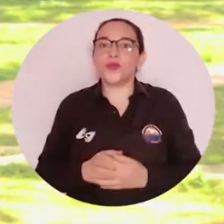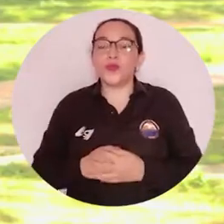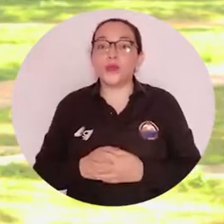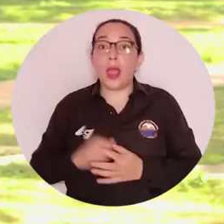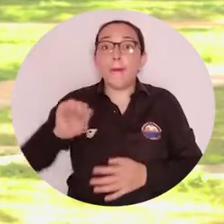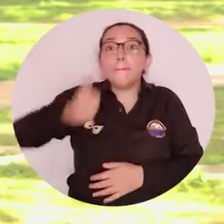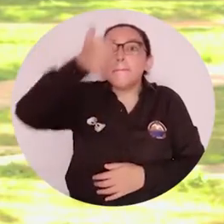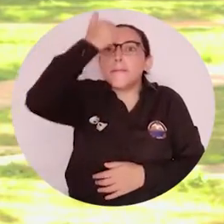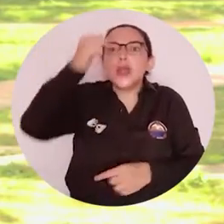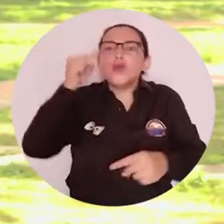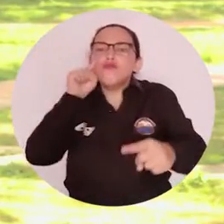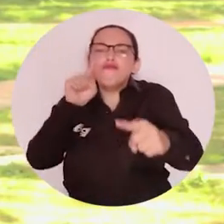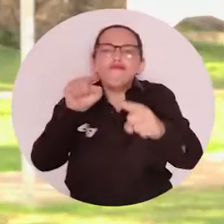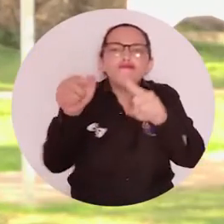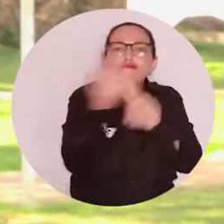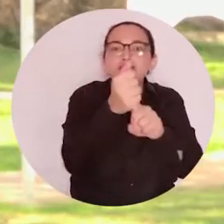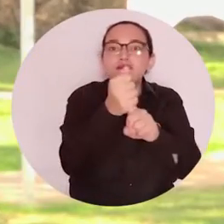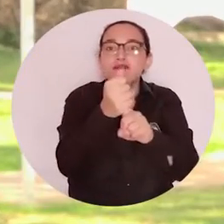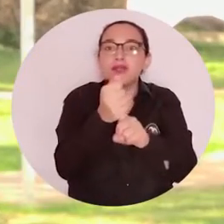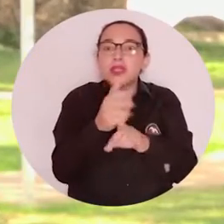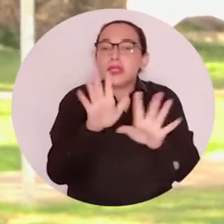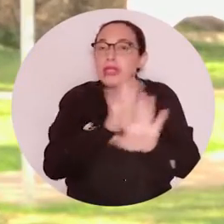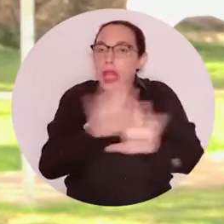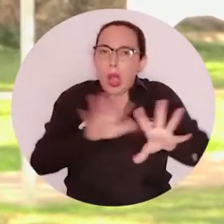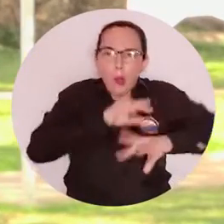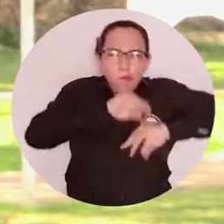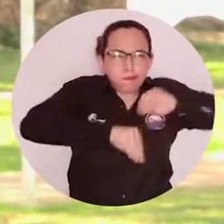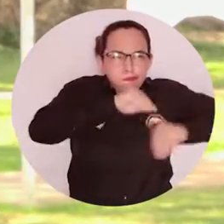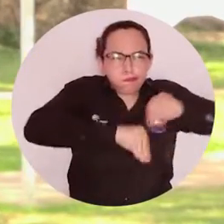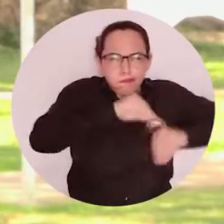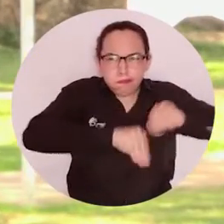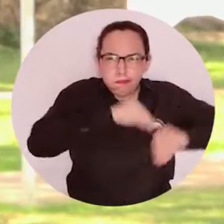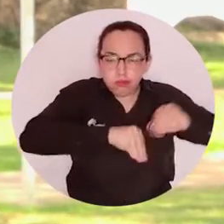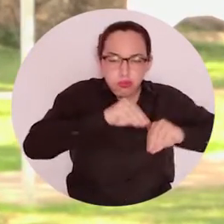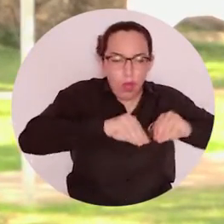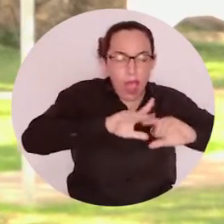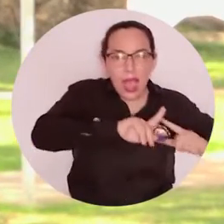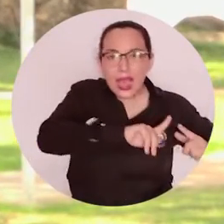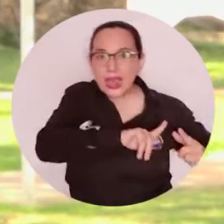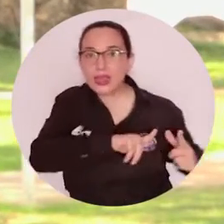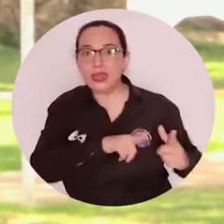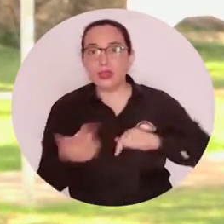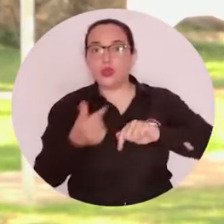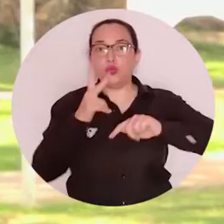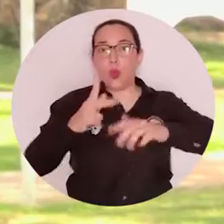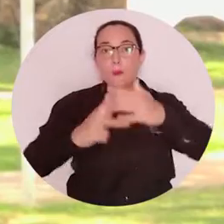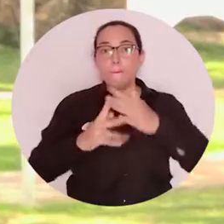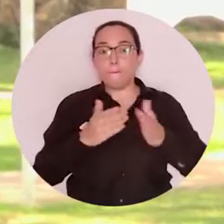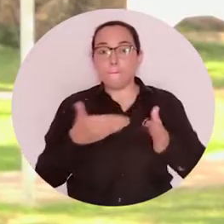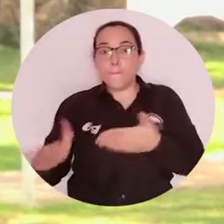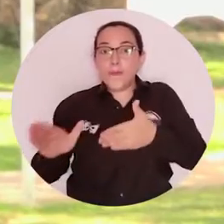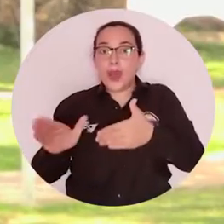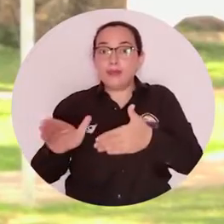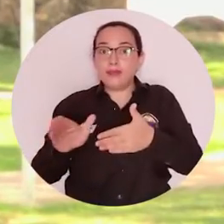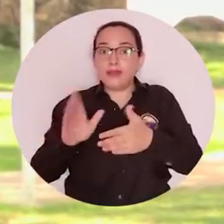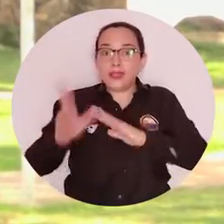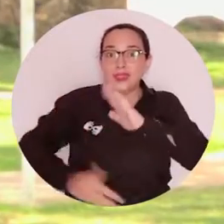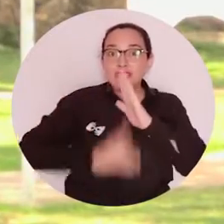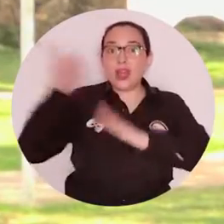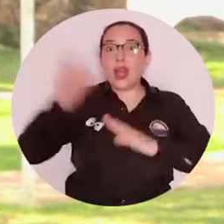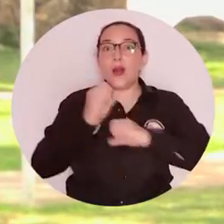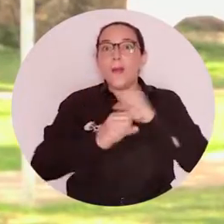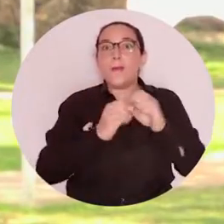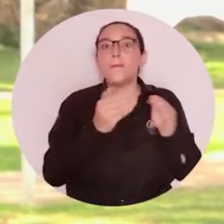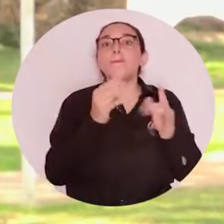Uno de los principales logros consiste en la finalización de la construcción del Plan de Desarrollo Unimagdalena